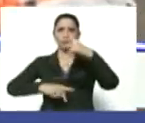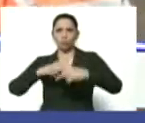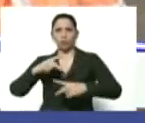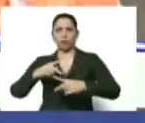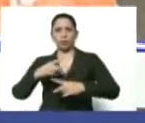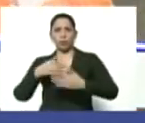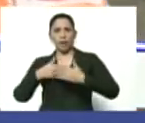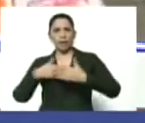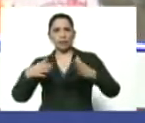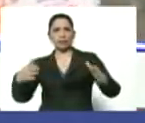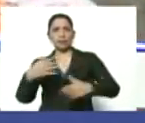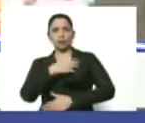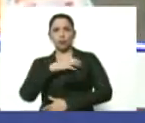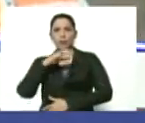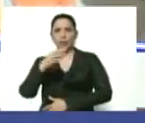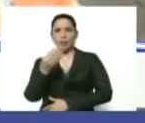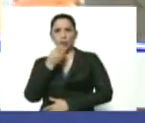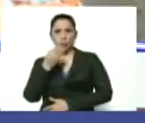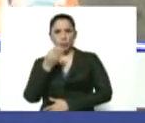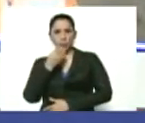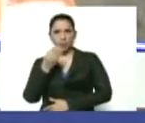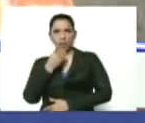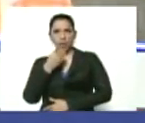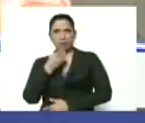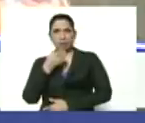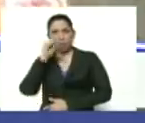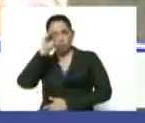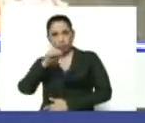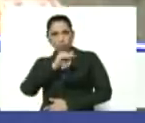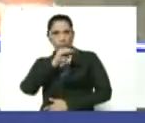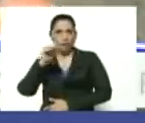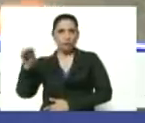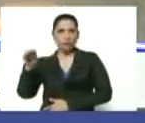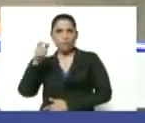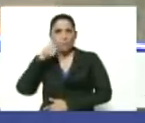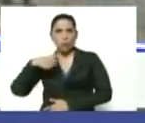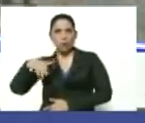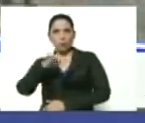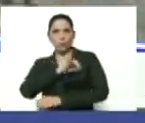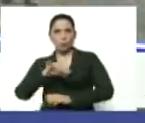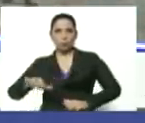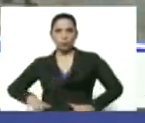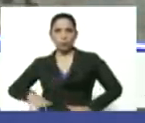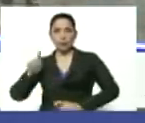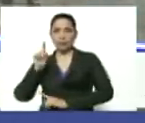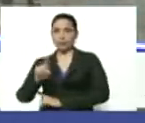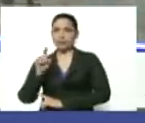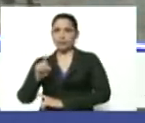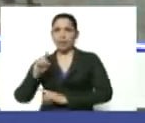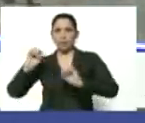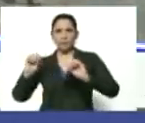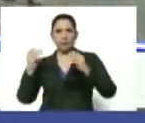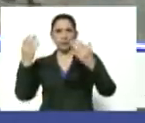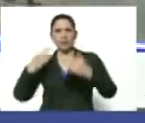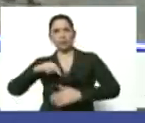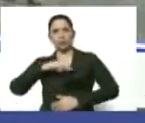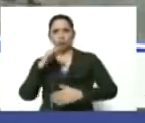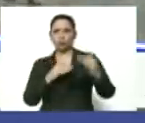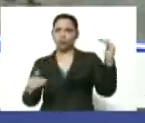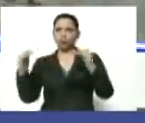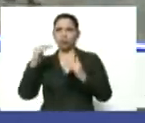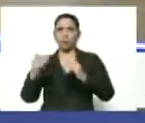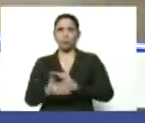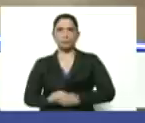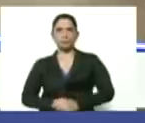la soberanía alimentaria. Así que Dios bendiga al pueblo de portuguesa y necesario es vencer y estamos venciendo. Adelante,